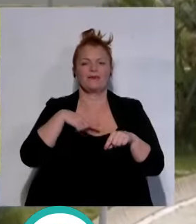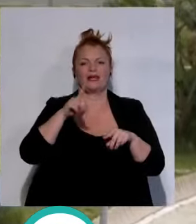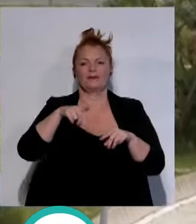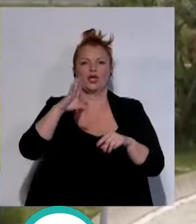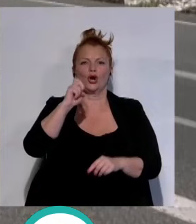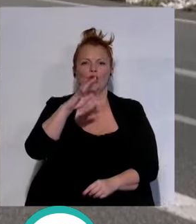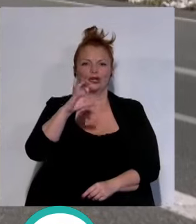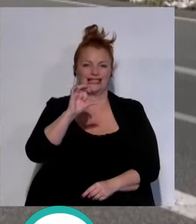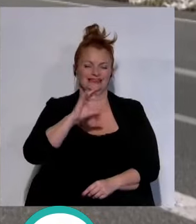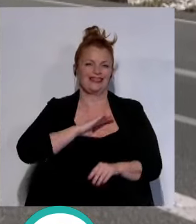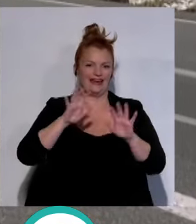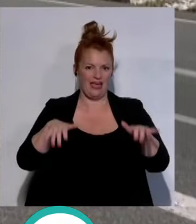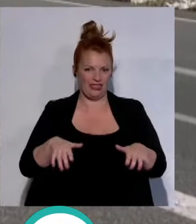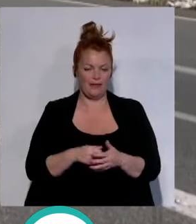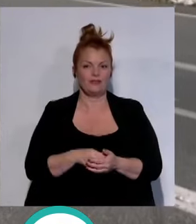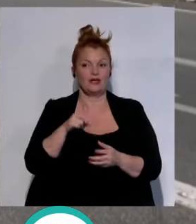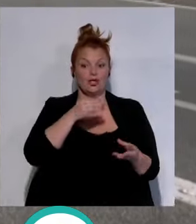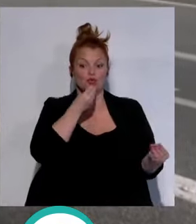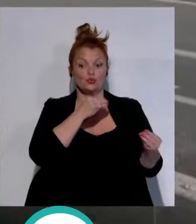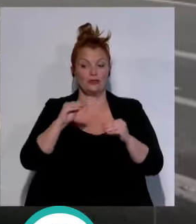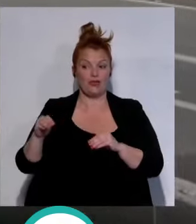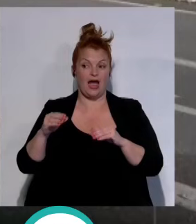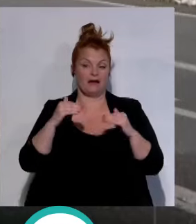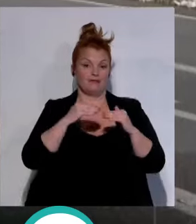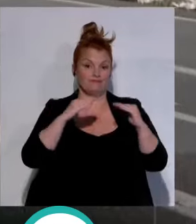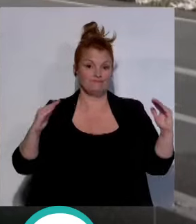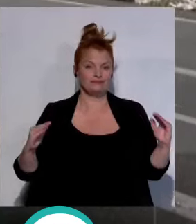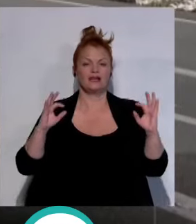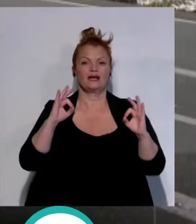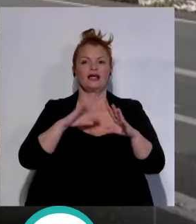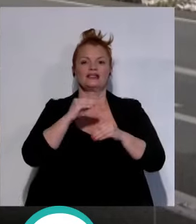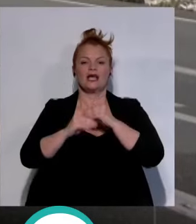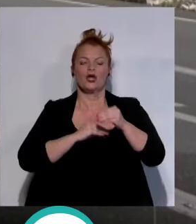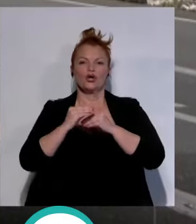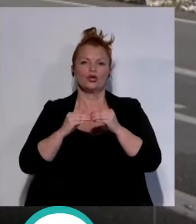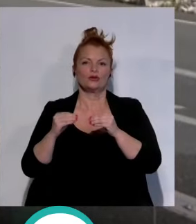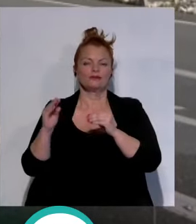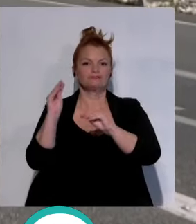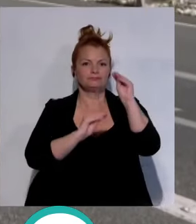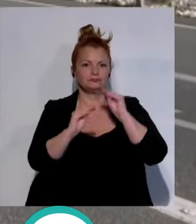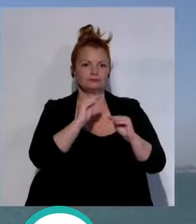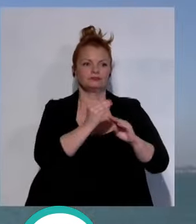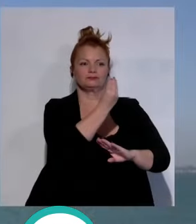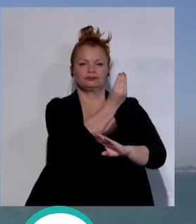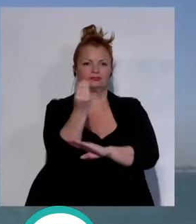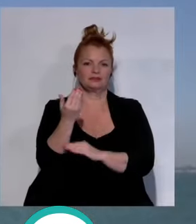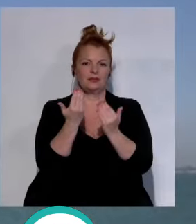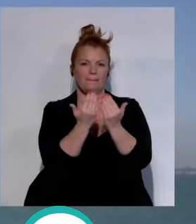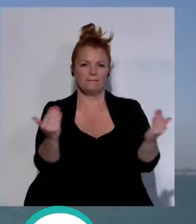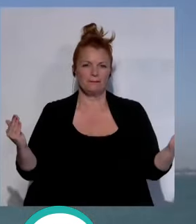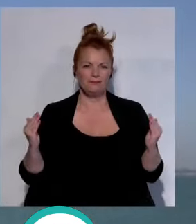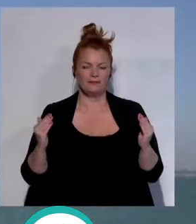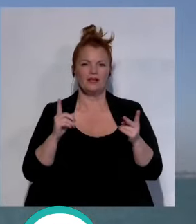Cádiz además de la sustitución del vano se van a realizar reparaciones superficiales en distintas pilas y estribos y actuaciones